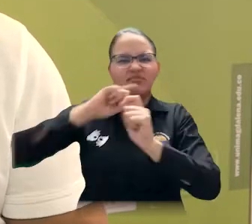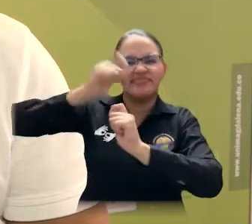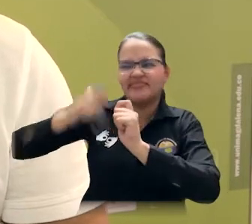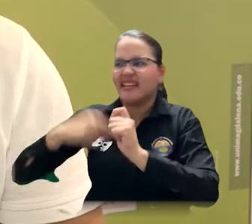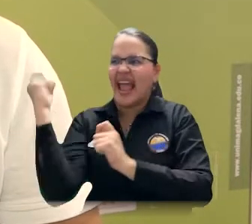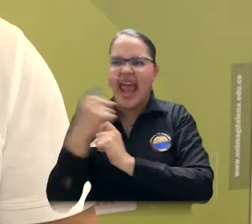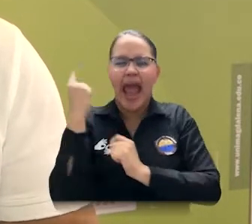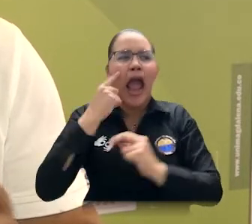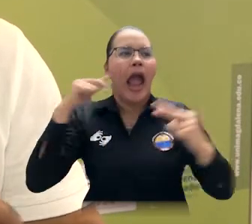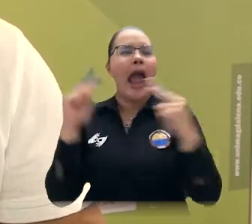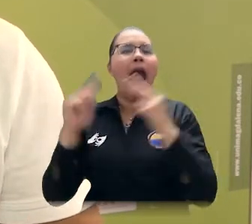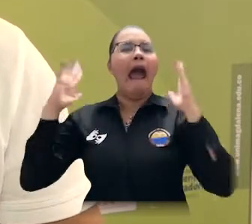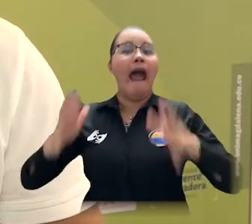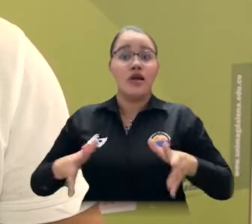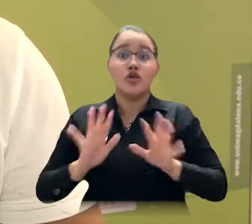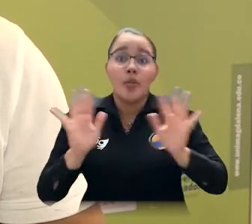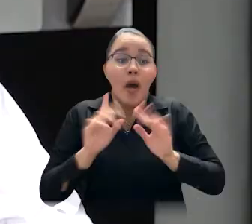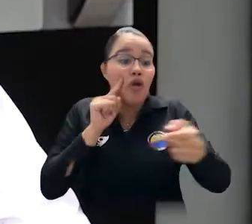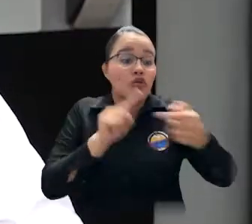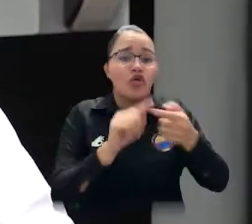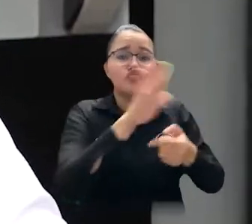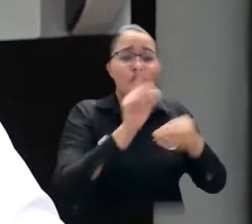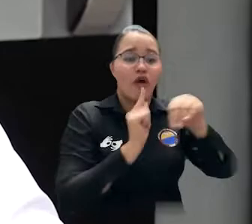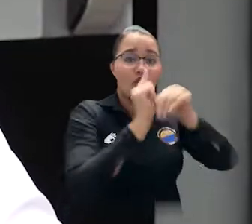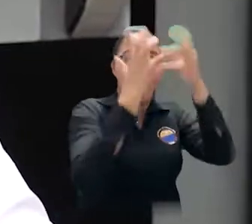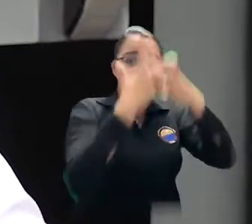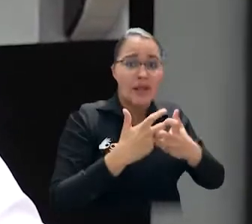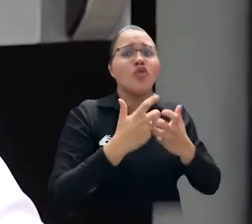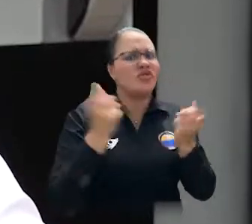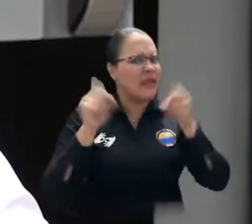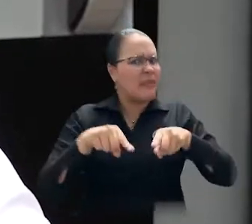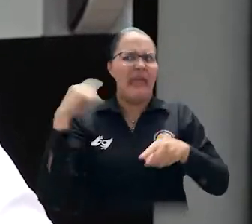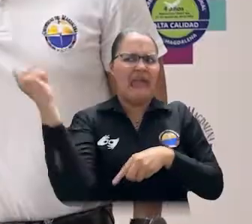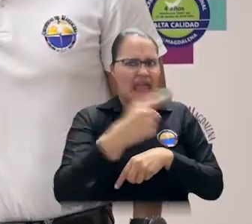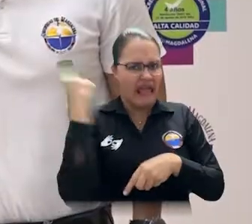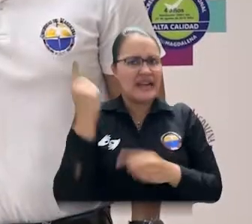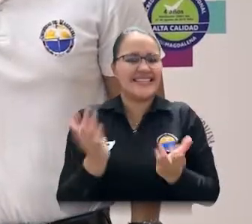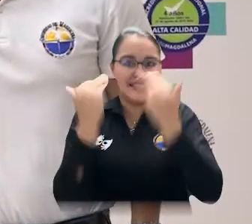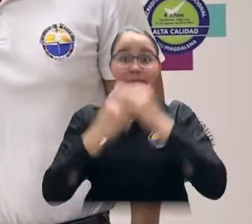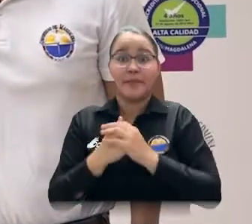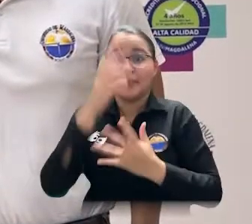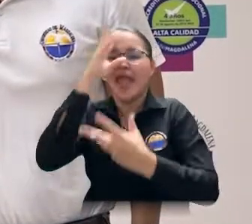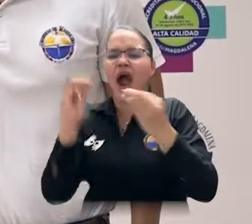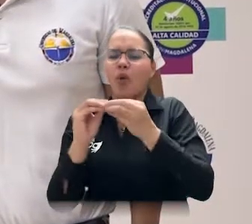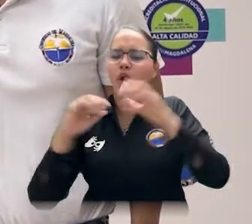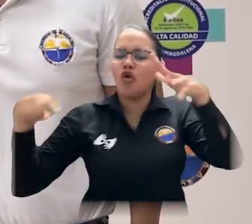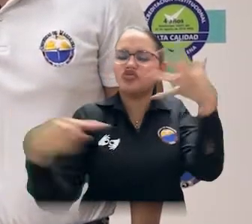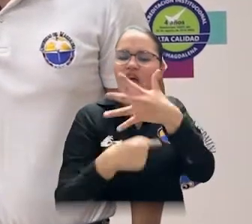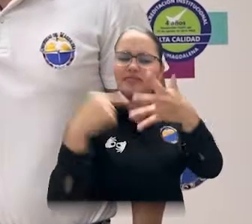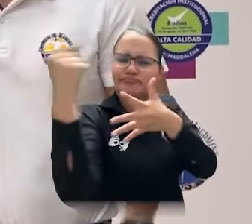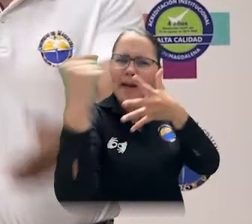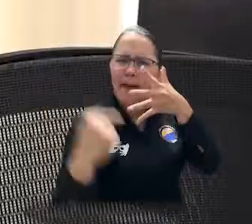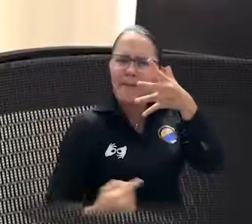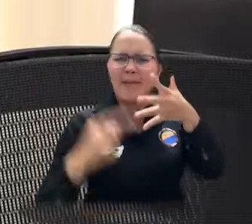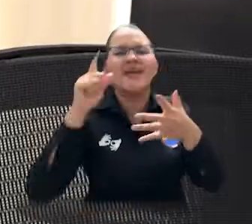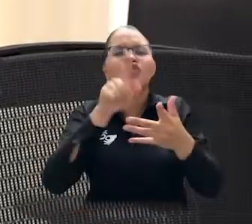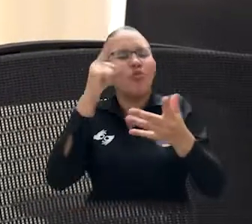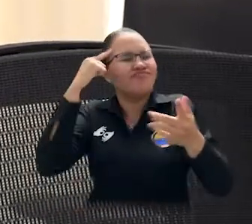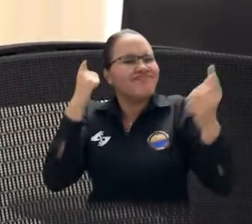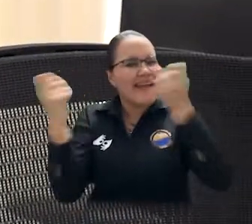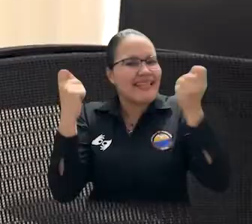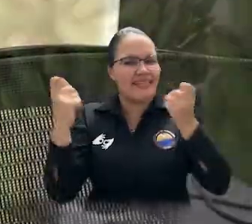Empresariales y Económicas, sino en general a la Universidad. En el acuerdo se establecieron seis enfoques estratégicos que buscarán ofrecer